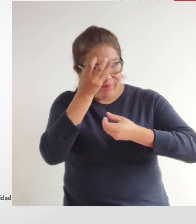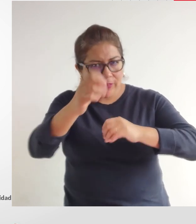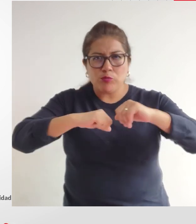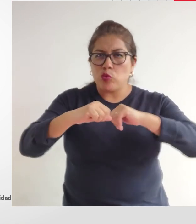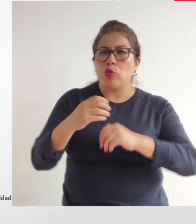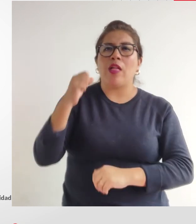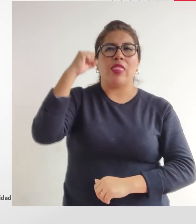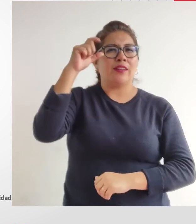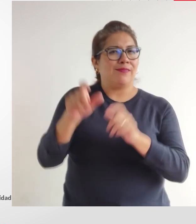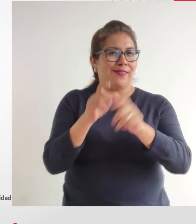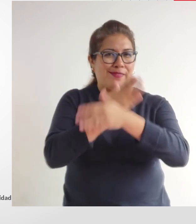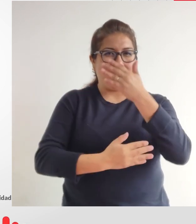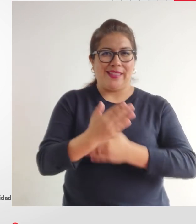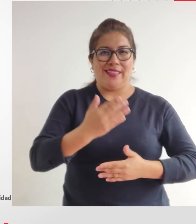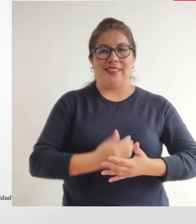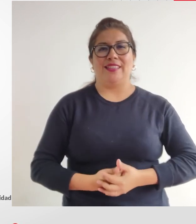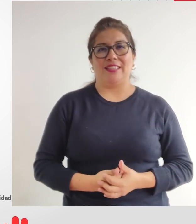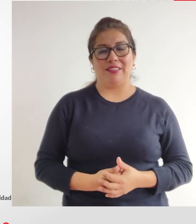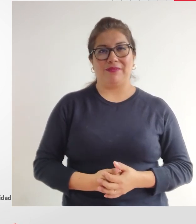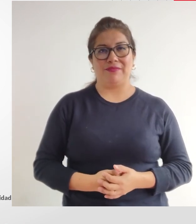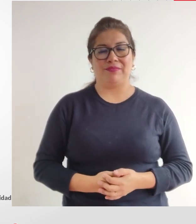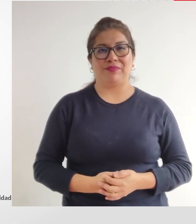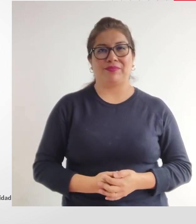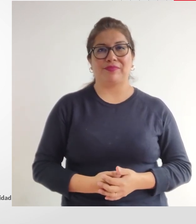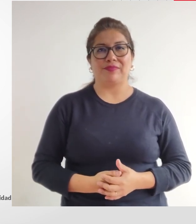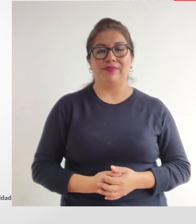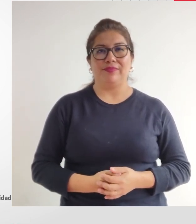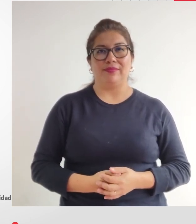que informa y promueve los derechos de las personas con discapacidad.